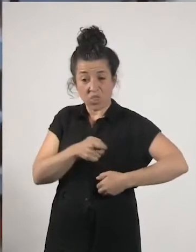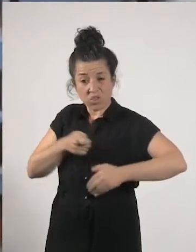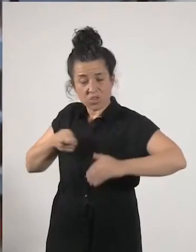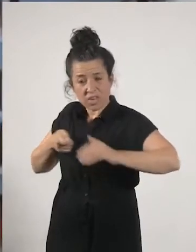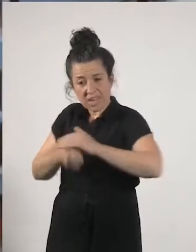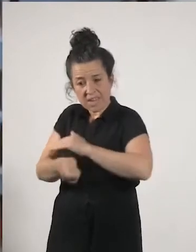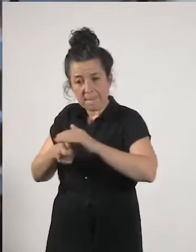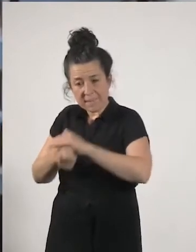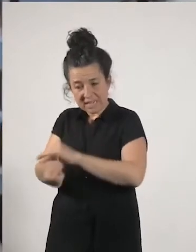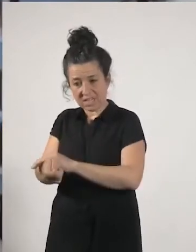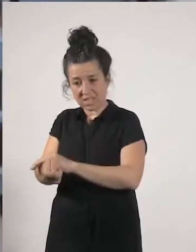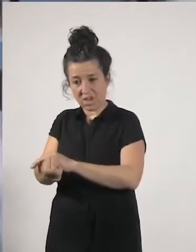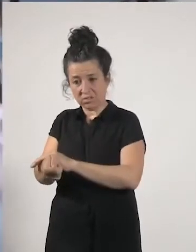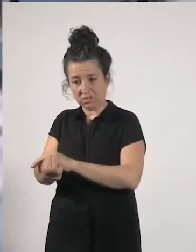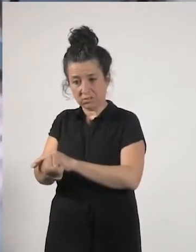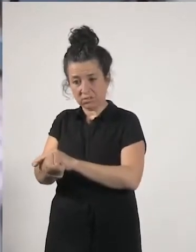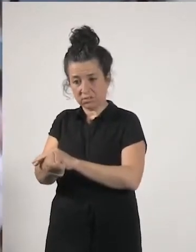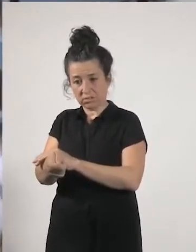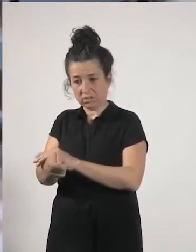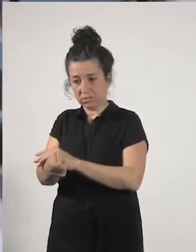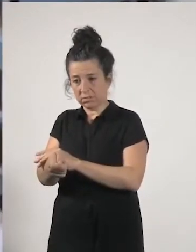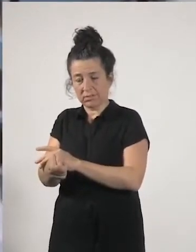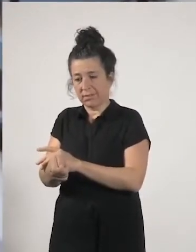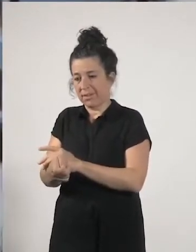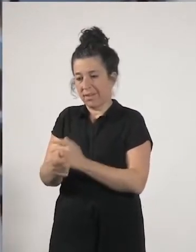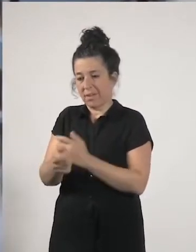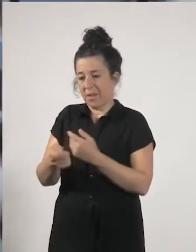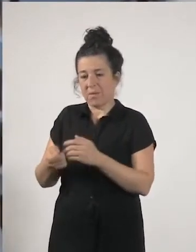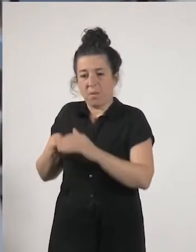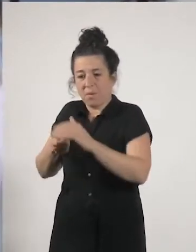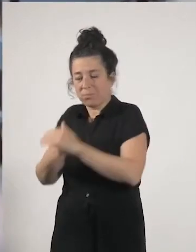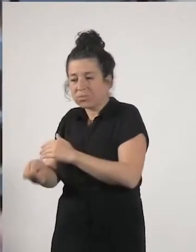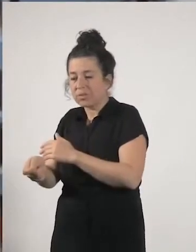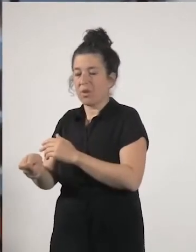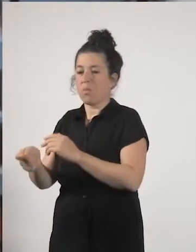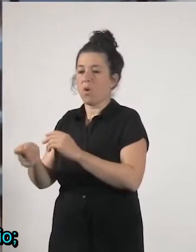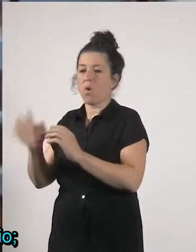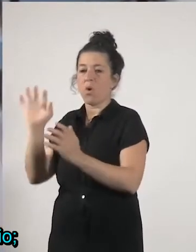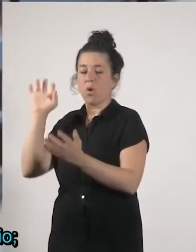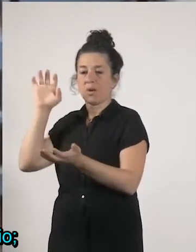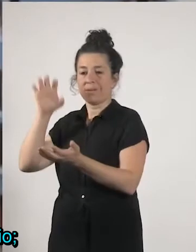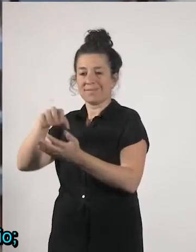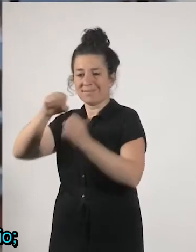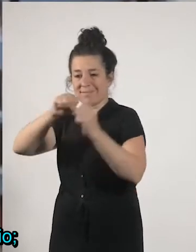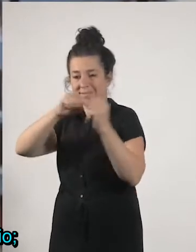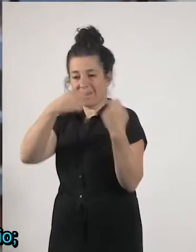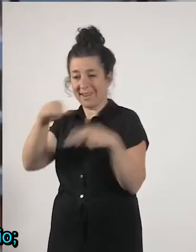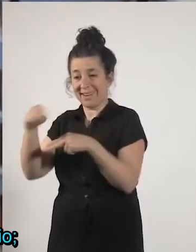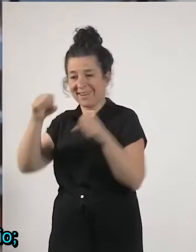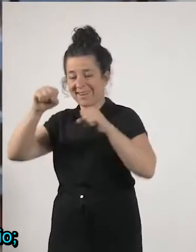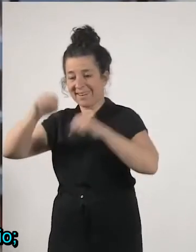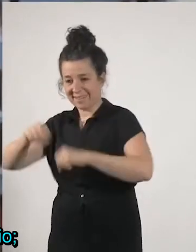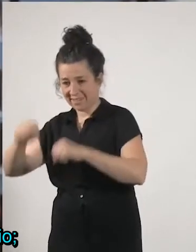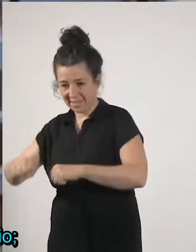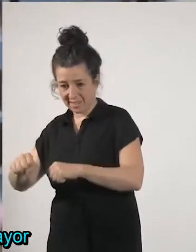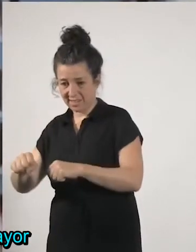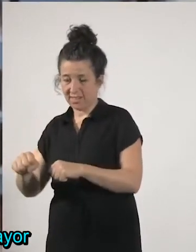como los de las residencias porque si ya las empresas digamos tradicionales grandes tal funcionan con la lógica del beneficio pues